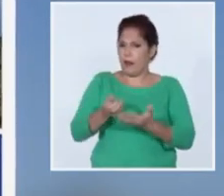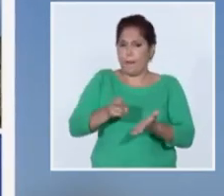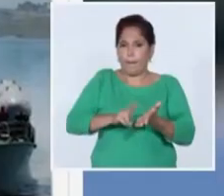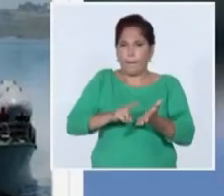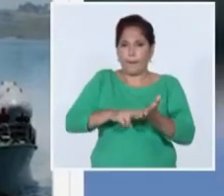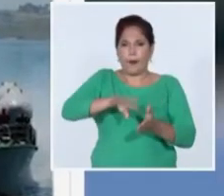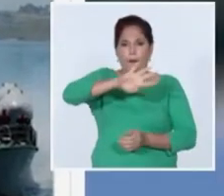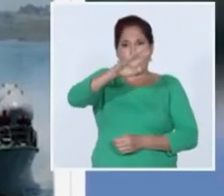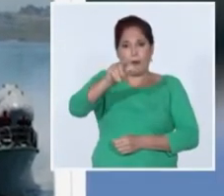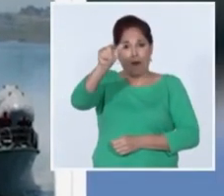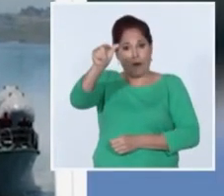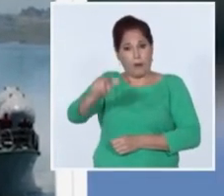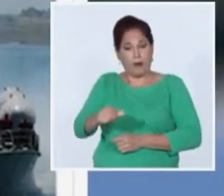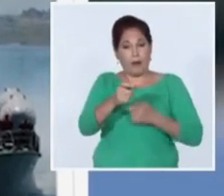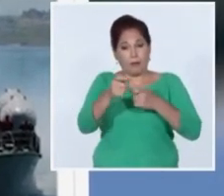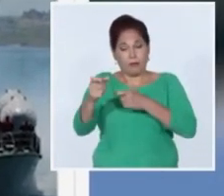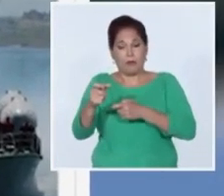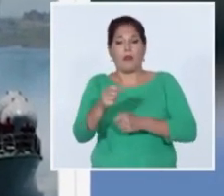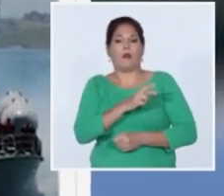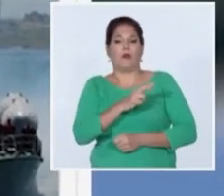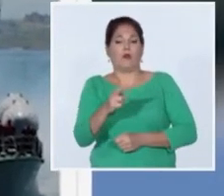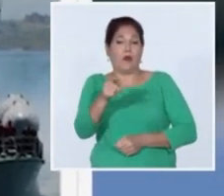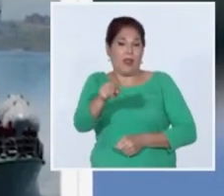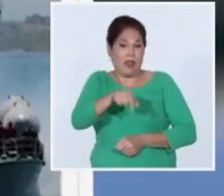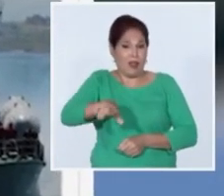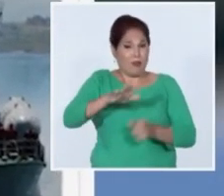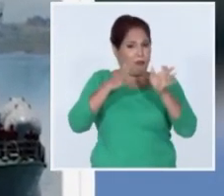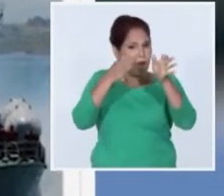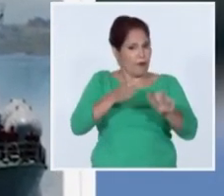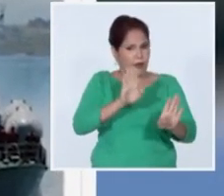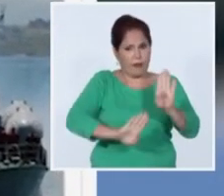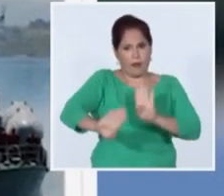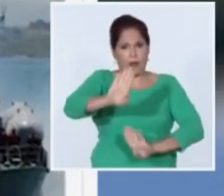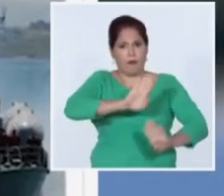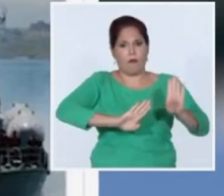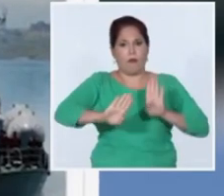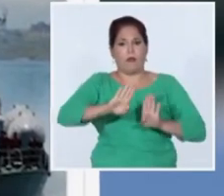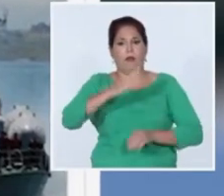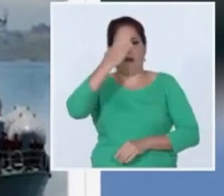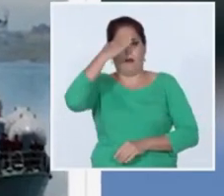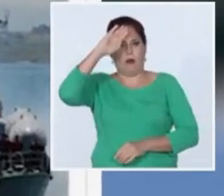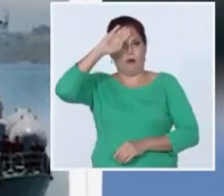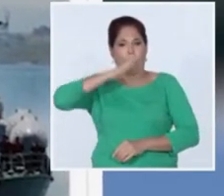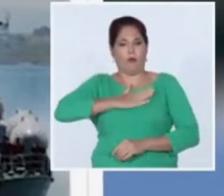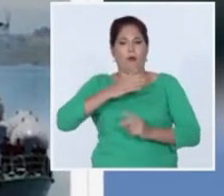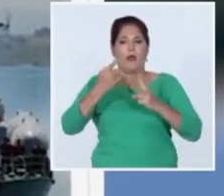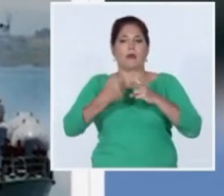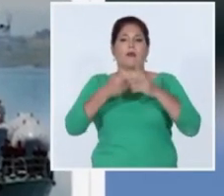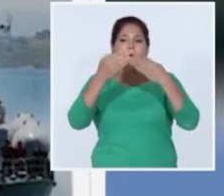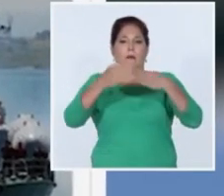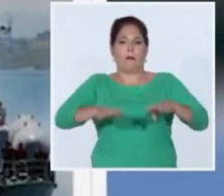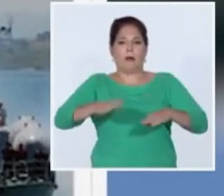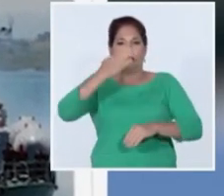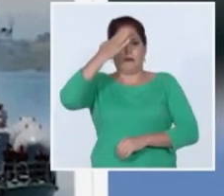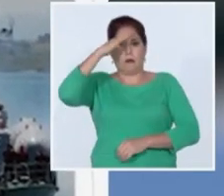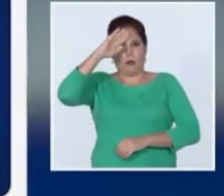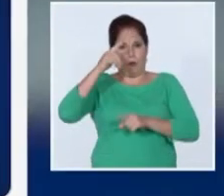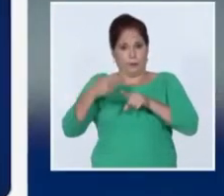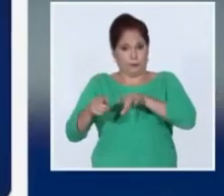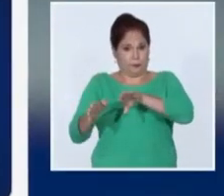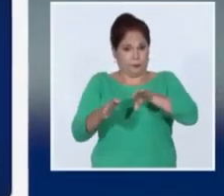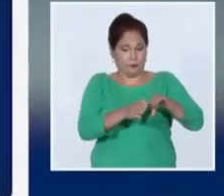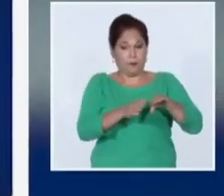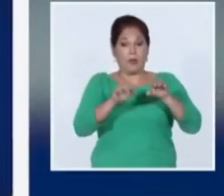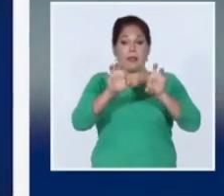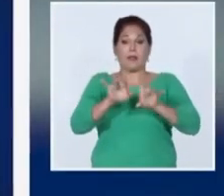Marina de Guerra Revolucionaria fieles defensores de la soberanía y de la paz el secretario de organización del comité central del